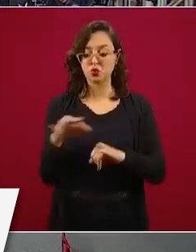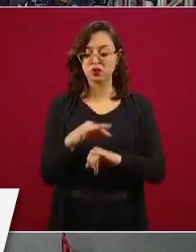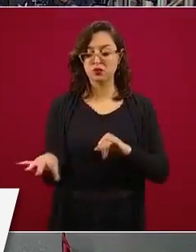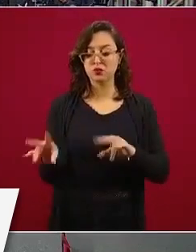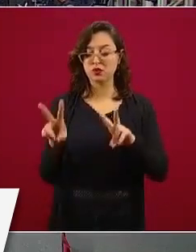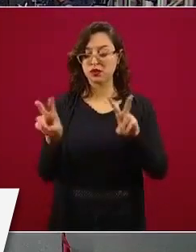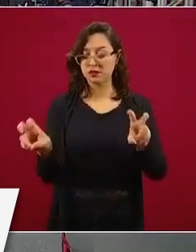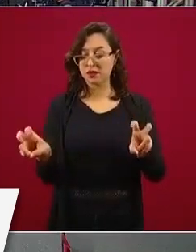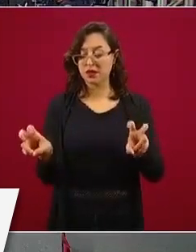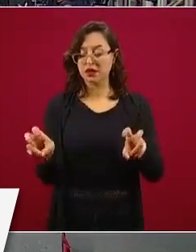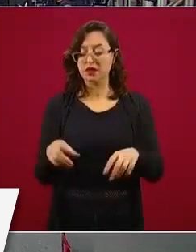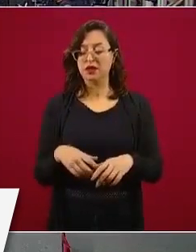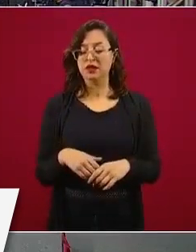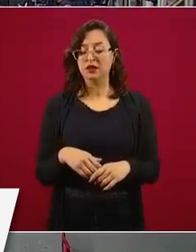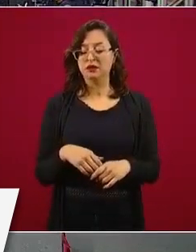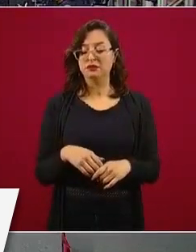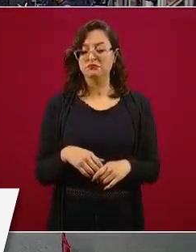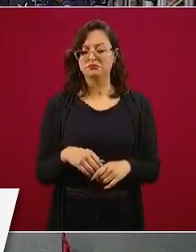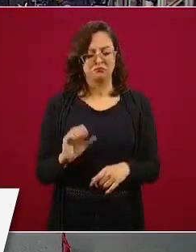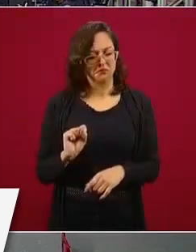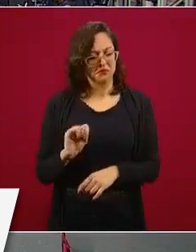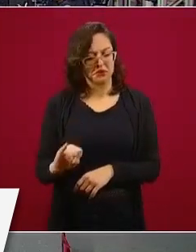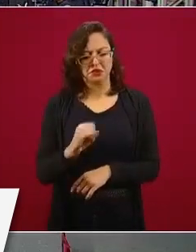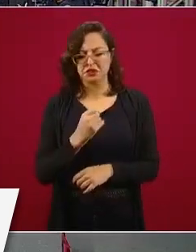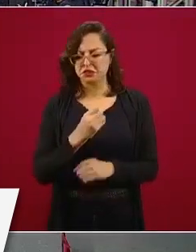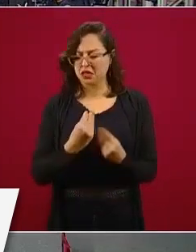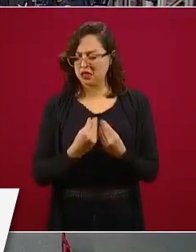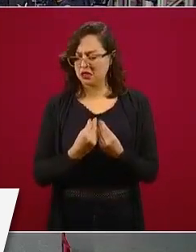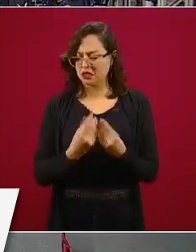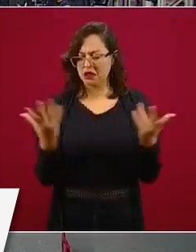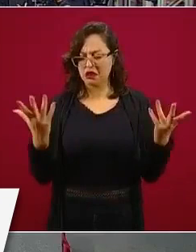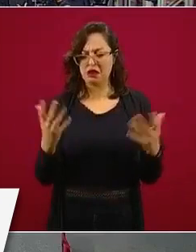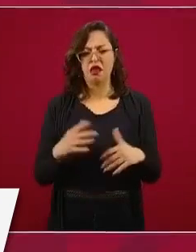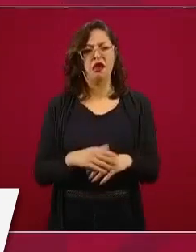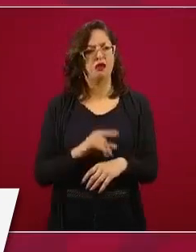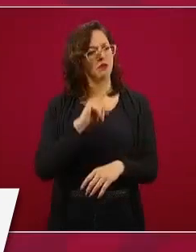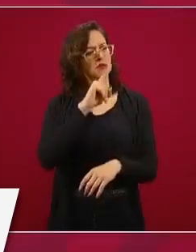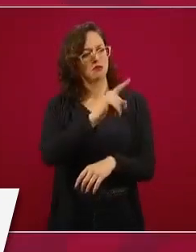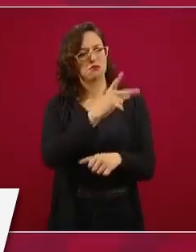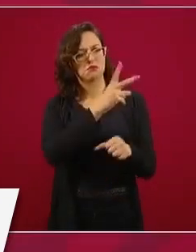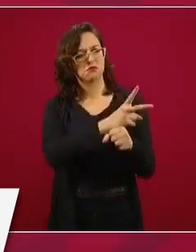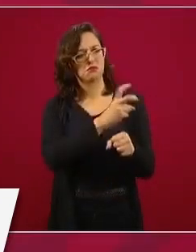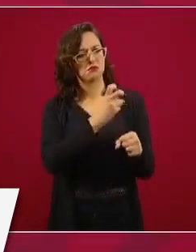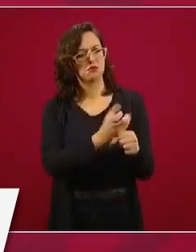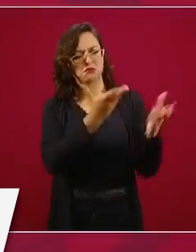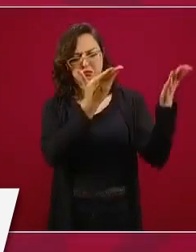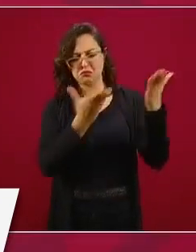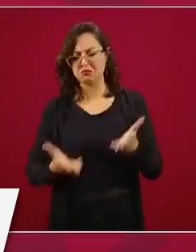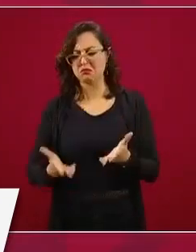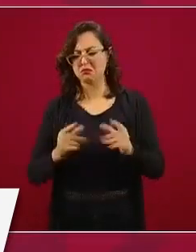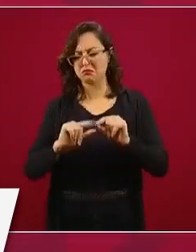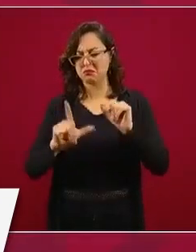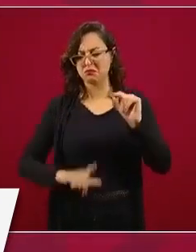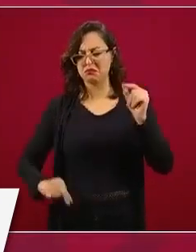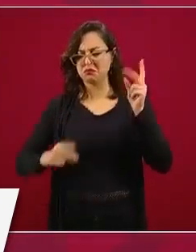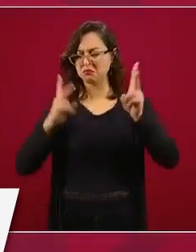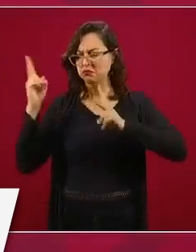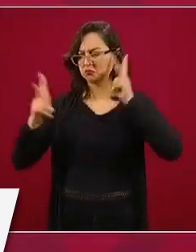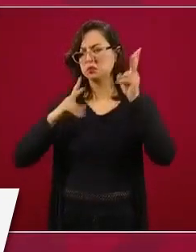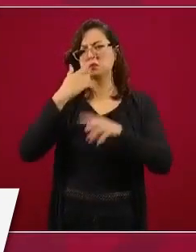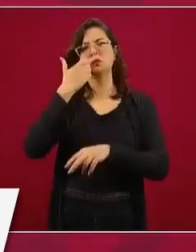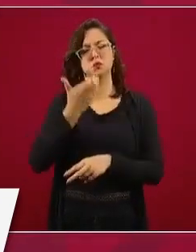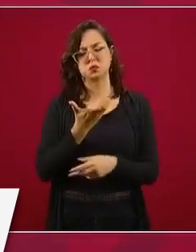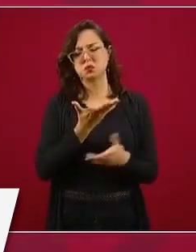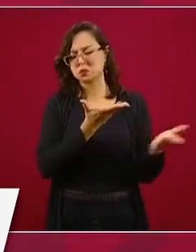está abierta la invitación para visitar México al presidente Trump,